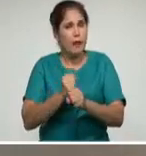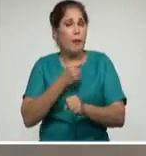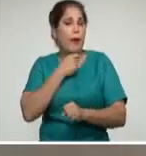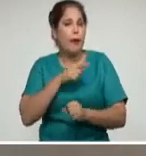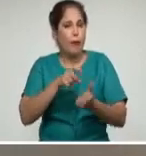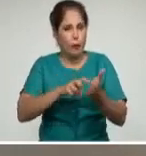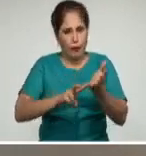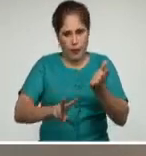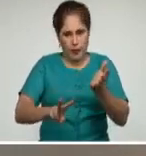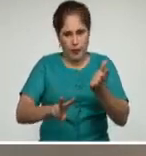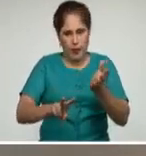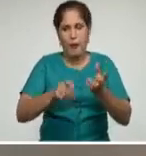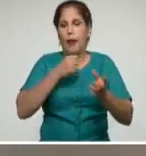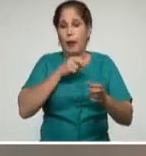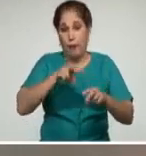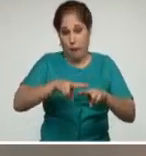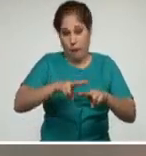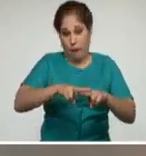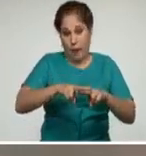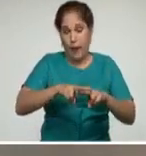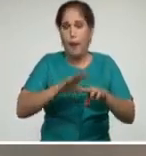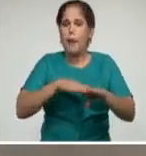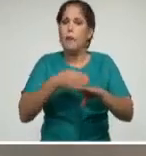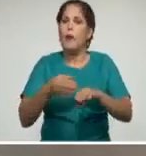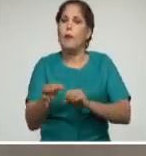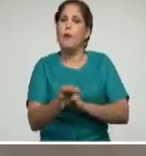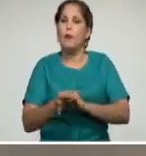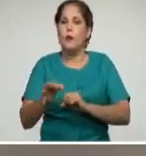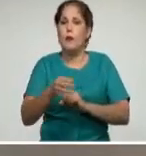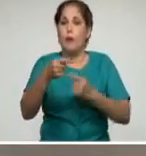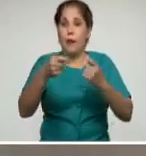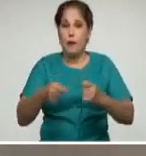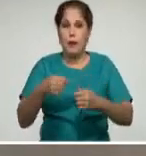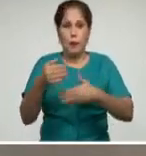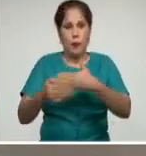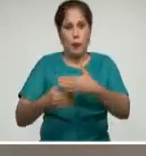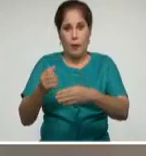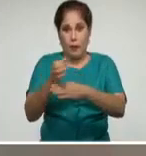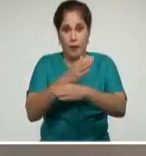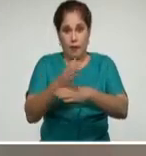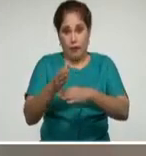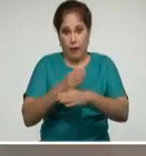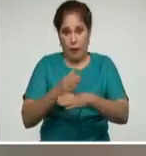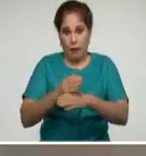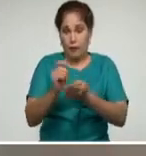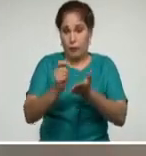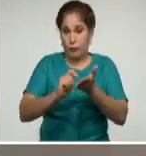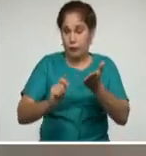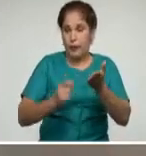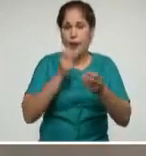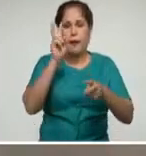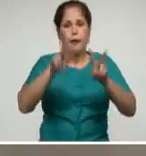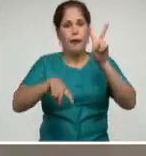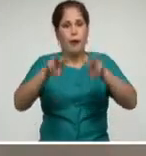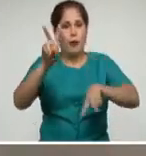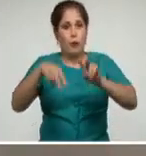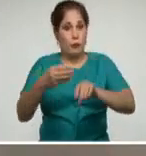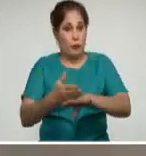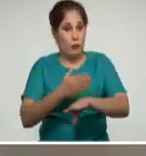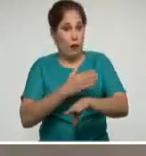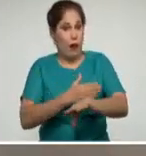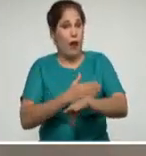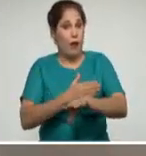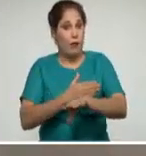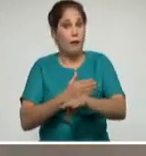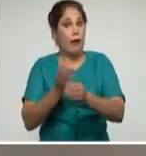provinciales y las estructuras municipales, ahí se decide en un grupo de problemáticas y acciones a partir del diagnóstico que ellas tenían por supuesto de sus